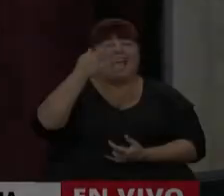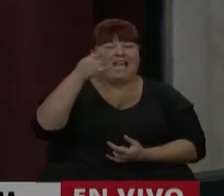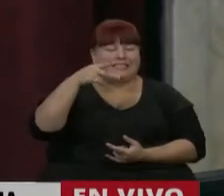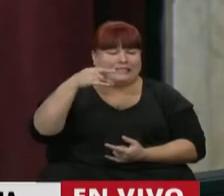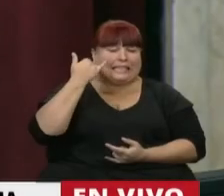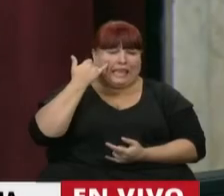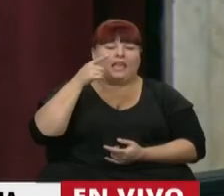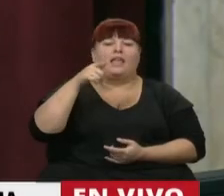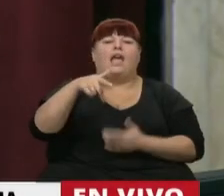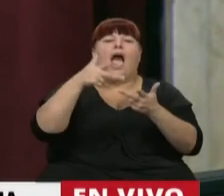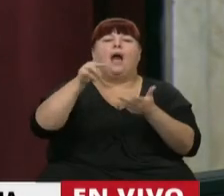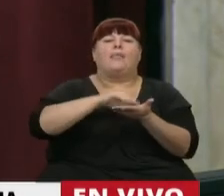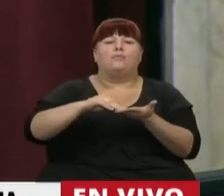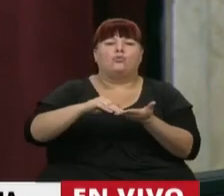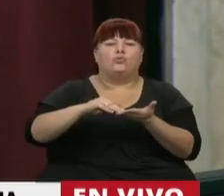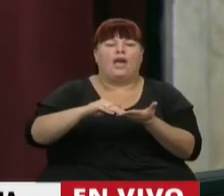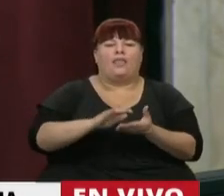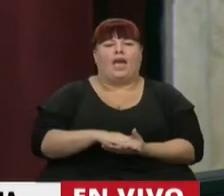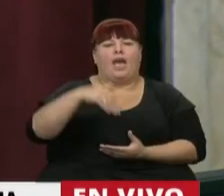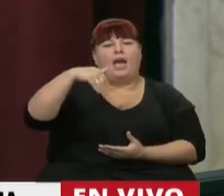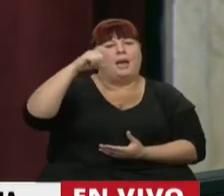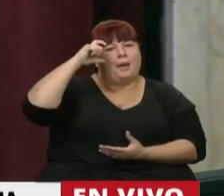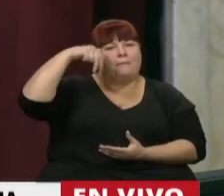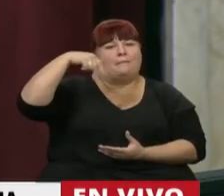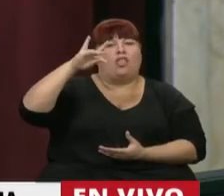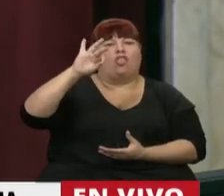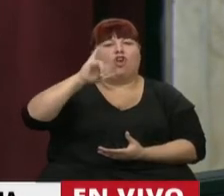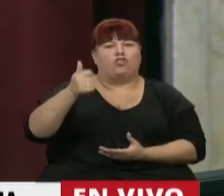Tiene la palabra la diputada Josefina Mendoza.